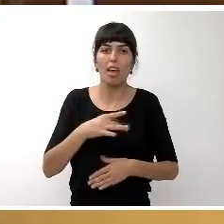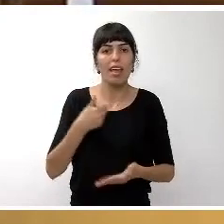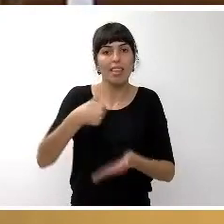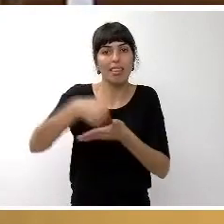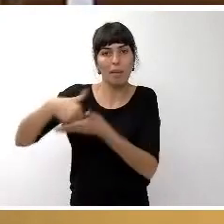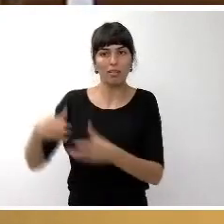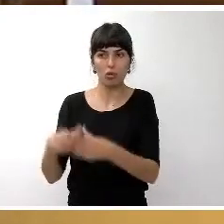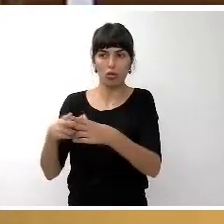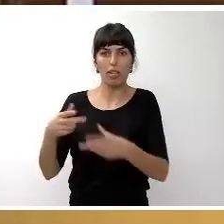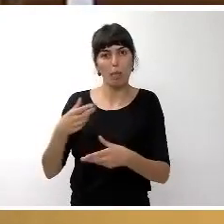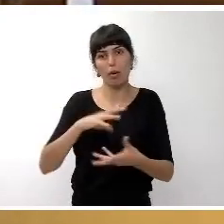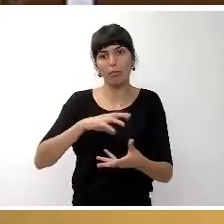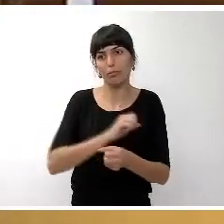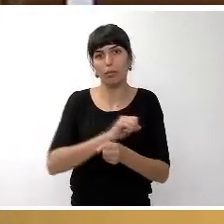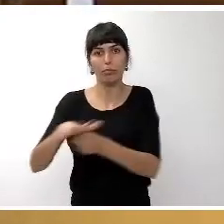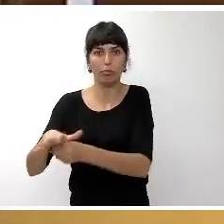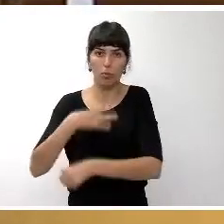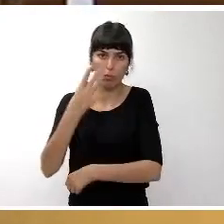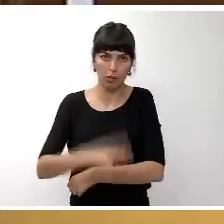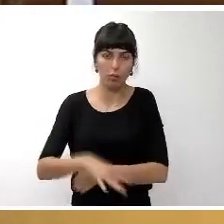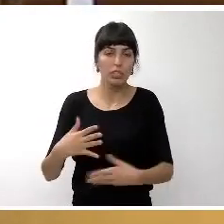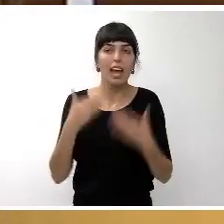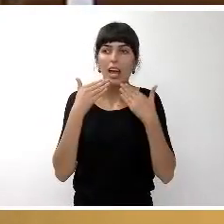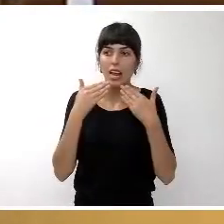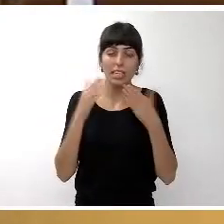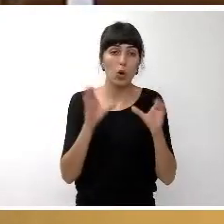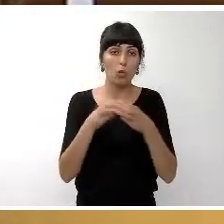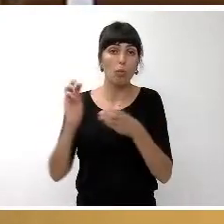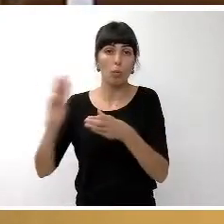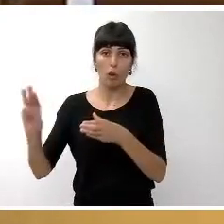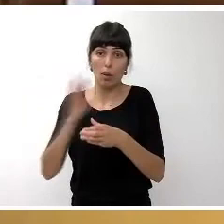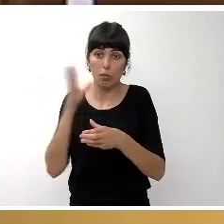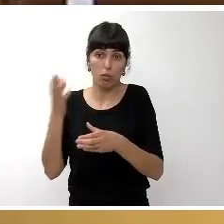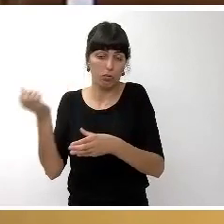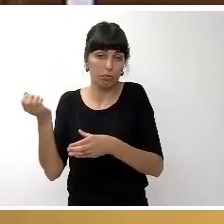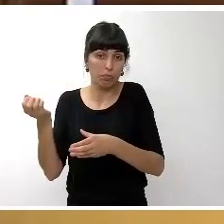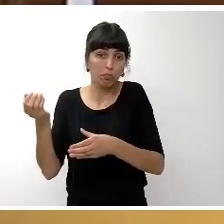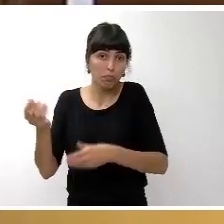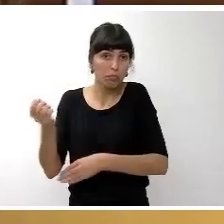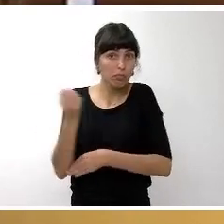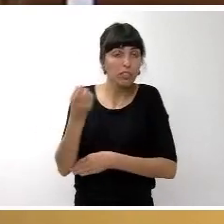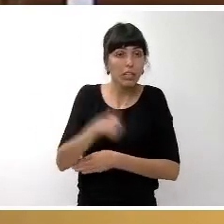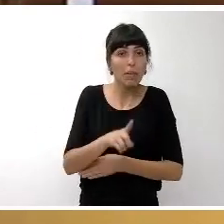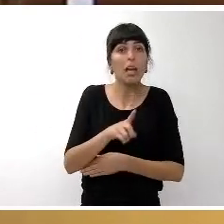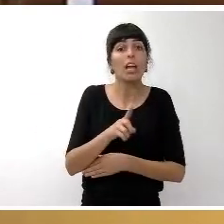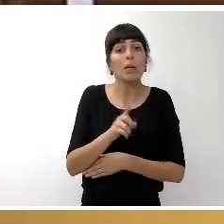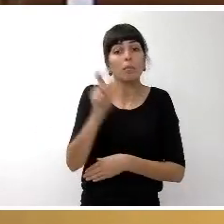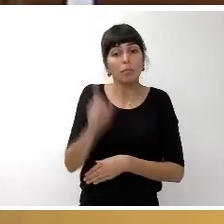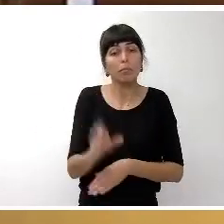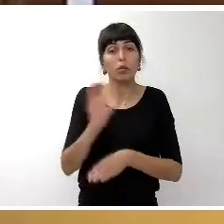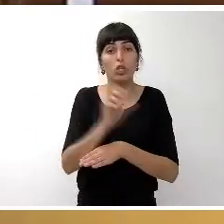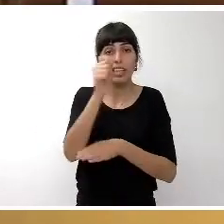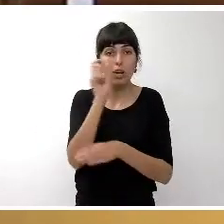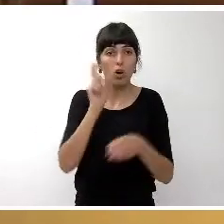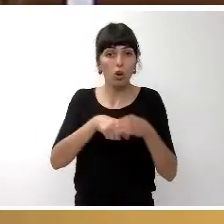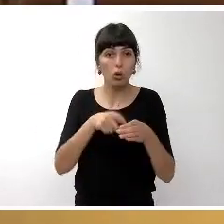esta sociedad. Así que agradezco en cualquier caso la predisposición del Grupo Popular, también del consejero no escrito, por dar un voto de confianza a estos presupuestos,